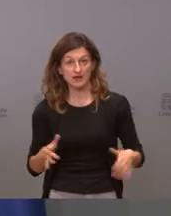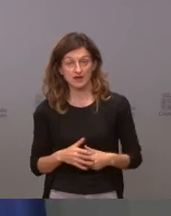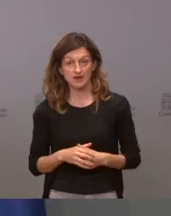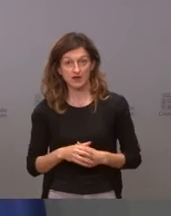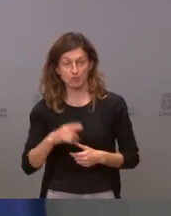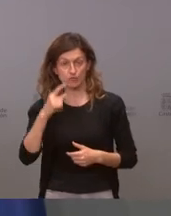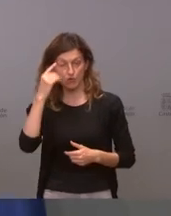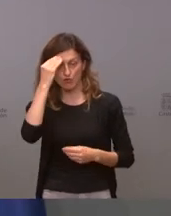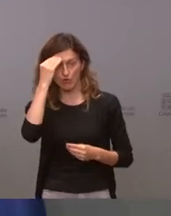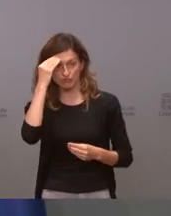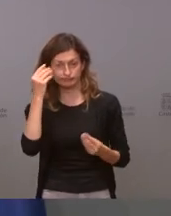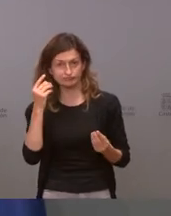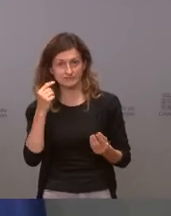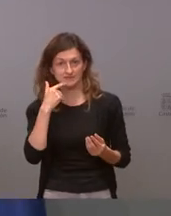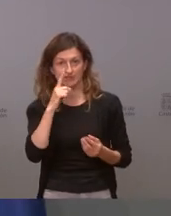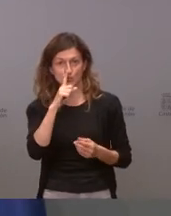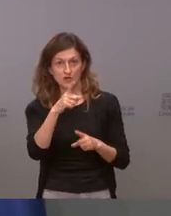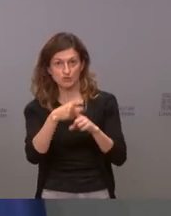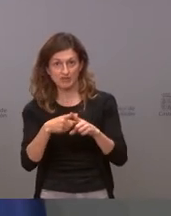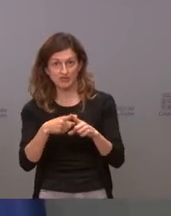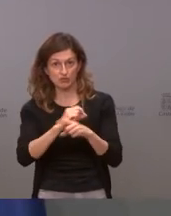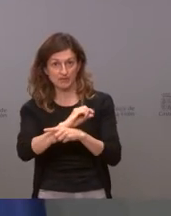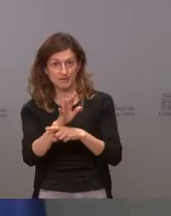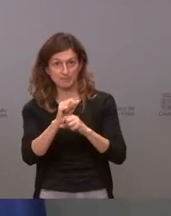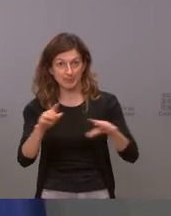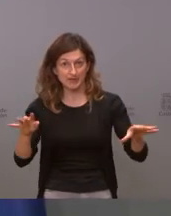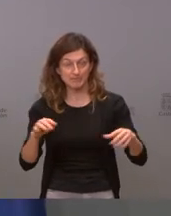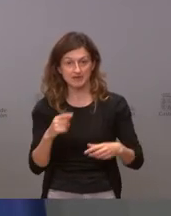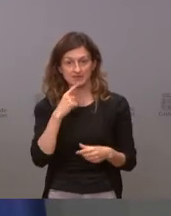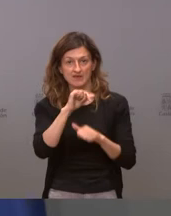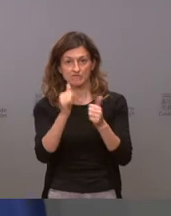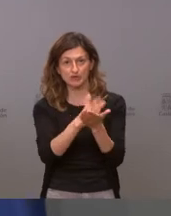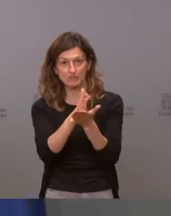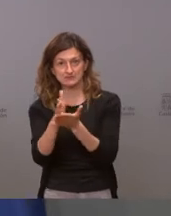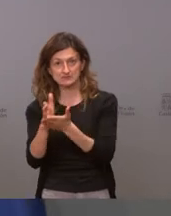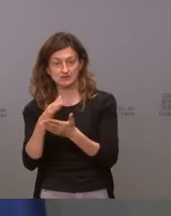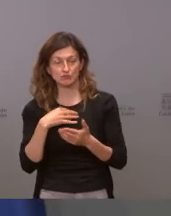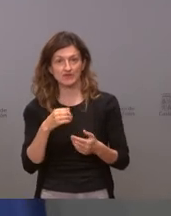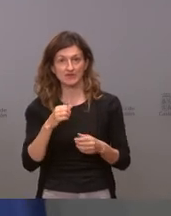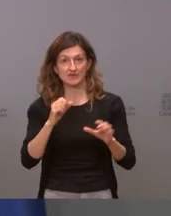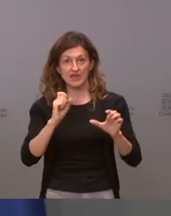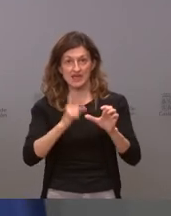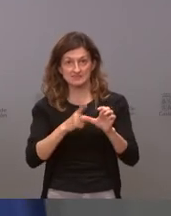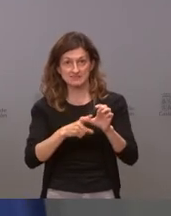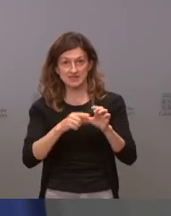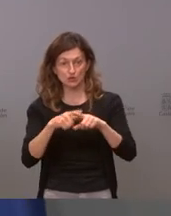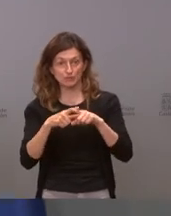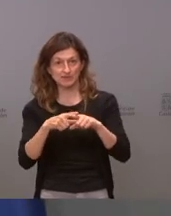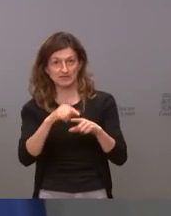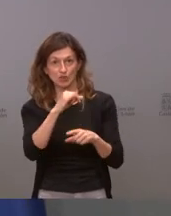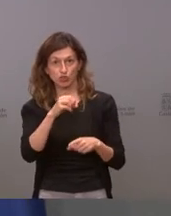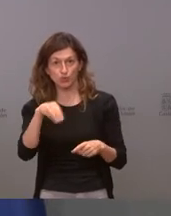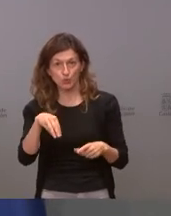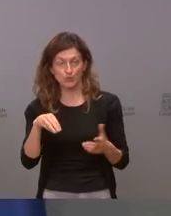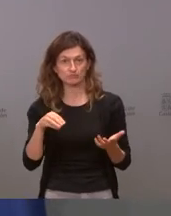un poco de sentido común y después de un año y medio de pandemia sabe que hay maneras de hacerlo que se puede compartir un Excel que se puede hacer un Zoom que